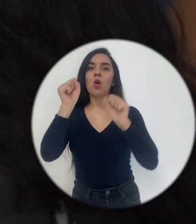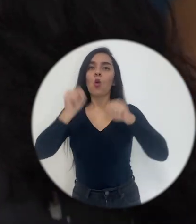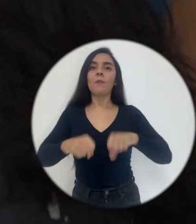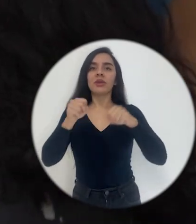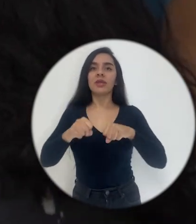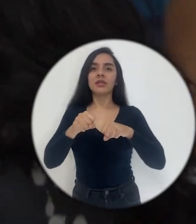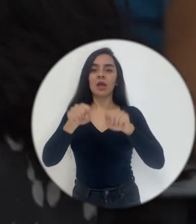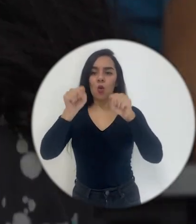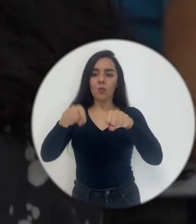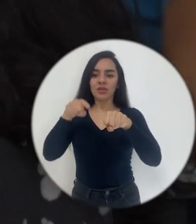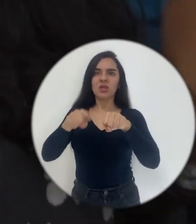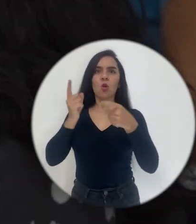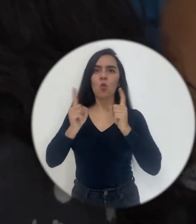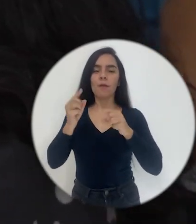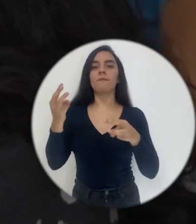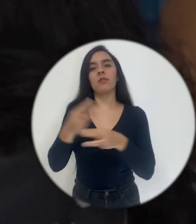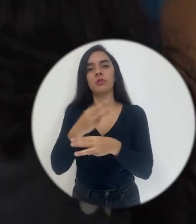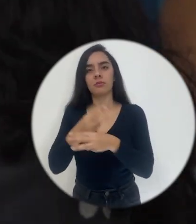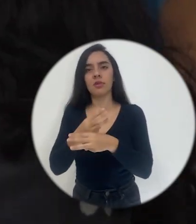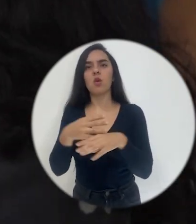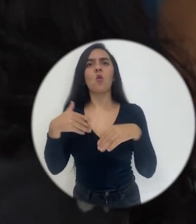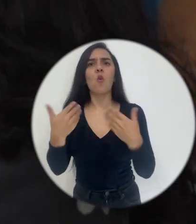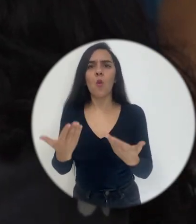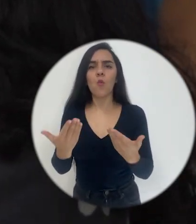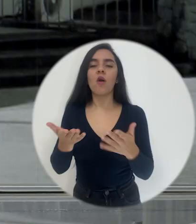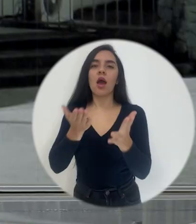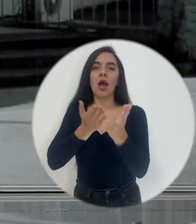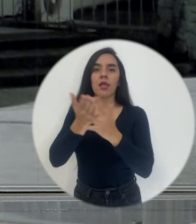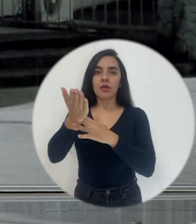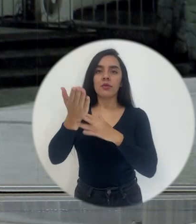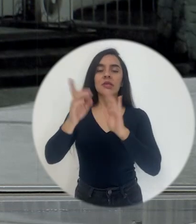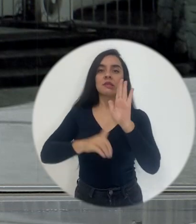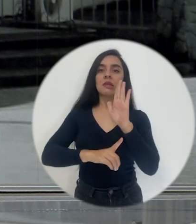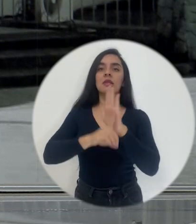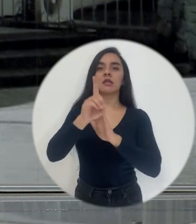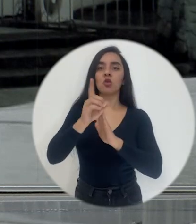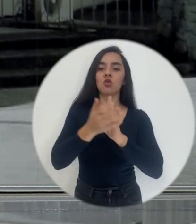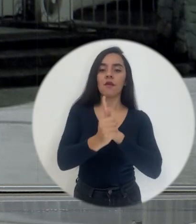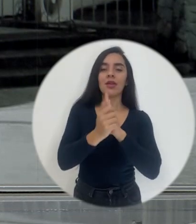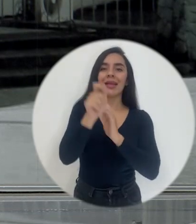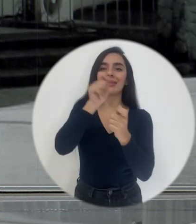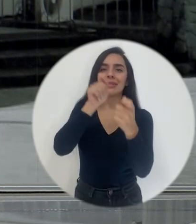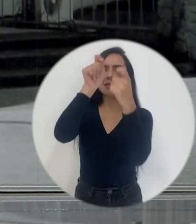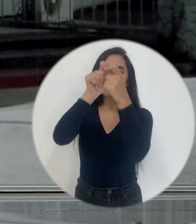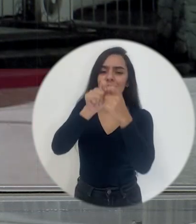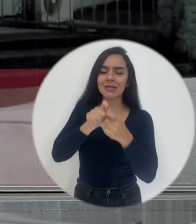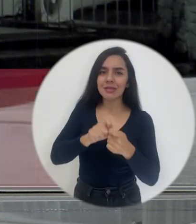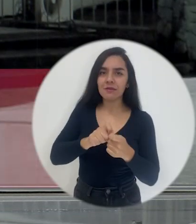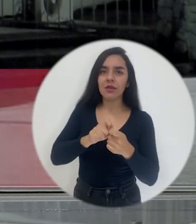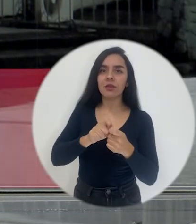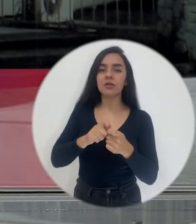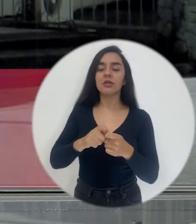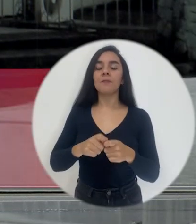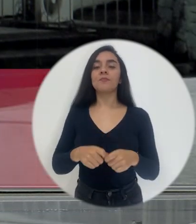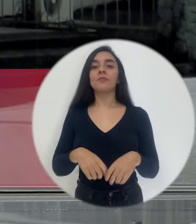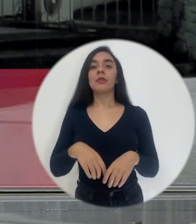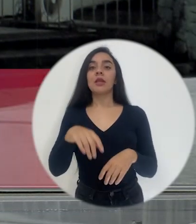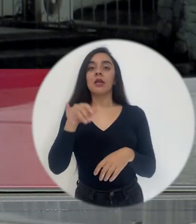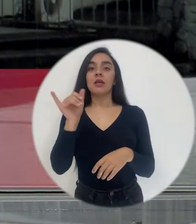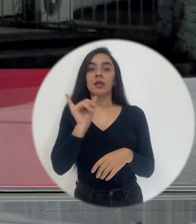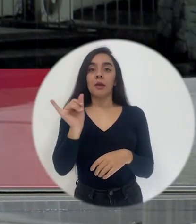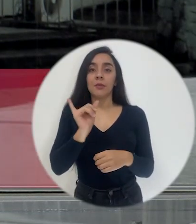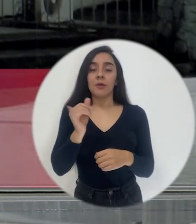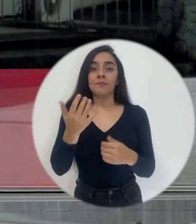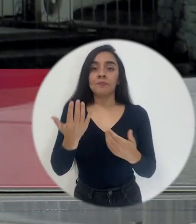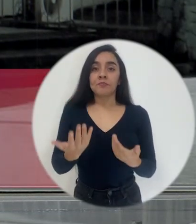única competencia, que era la competencia matemática, a través del desarrollo de habilidades específicas. Y,